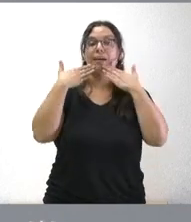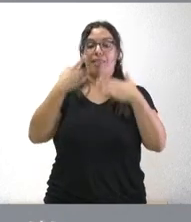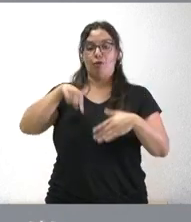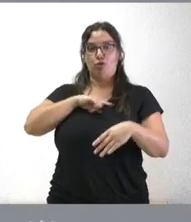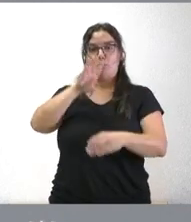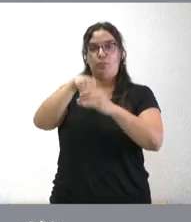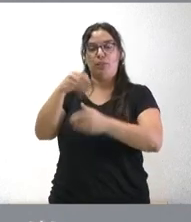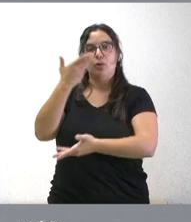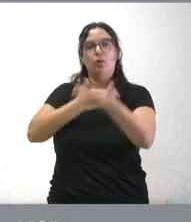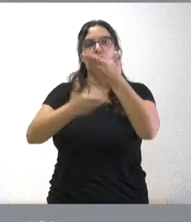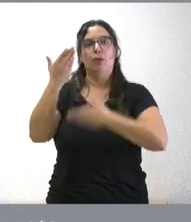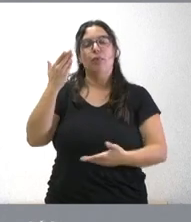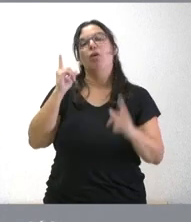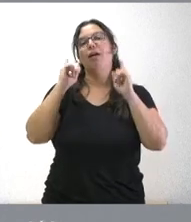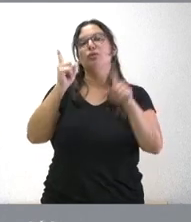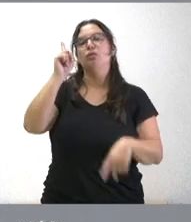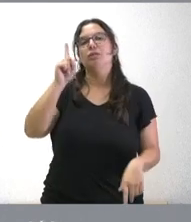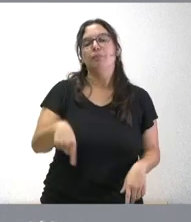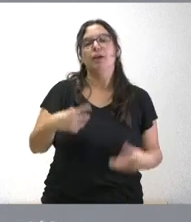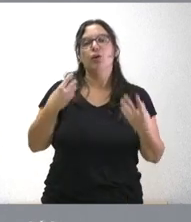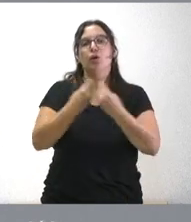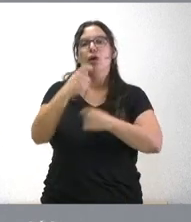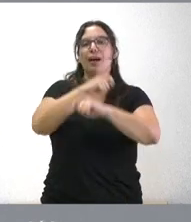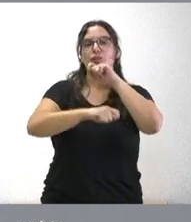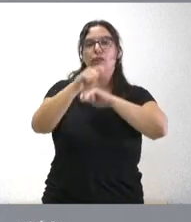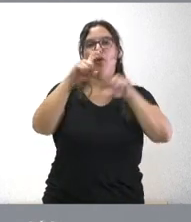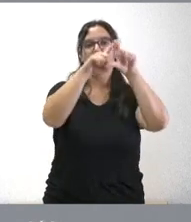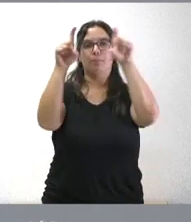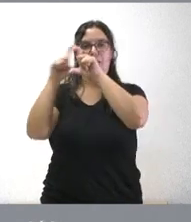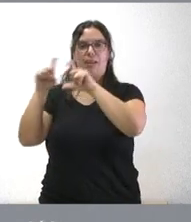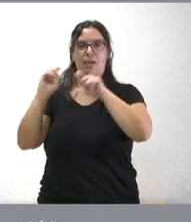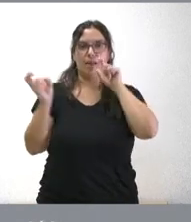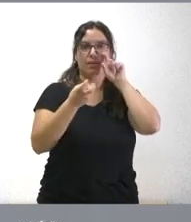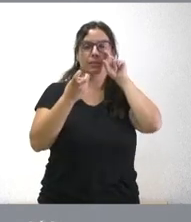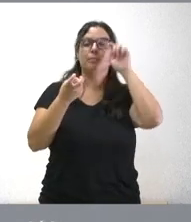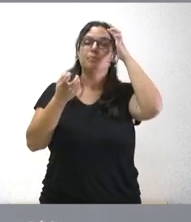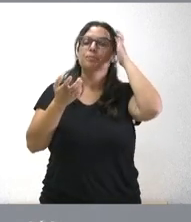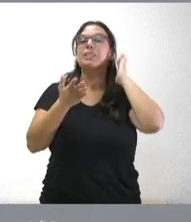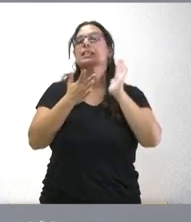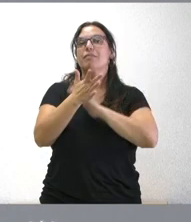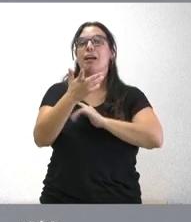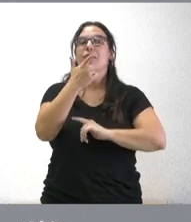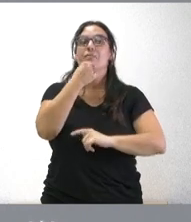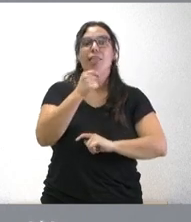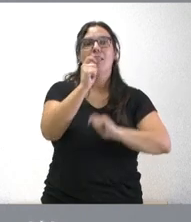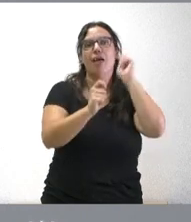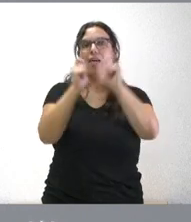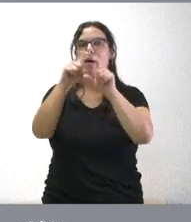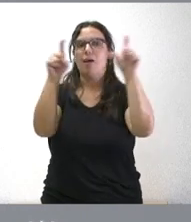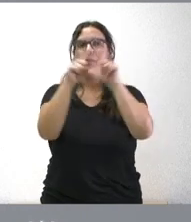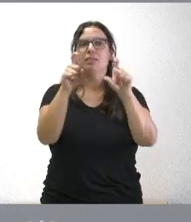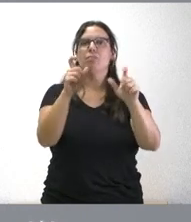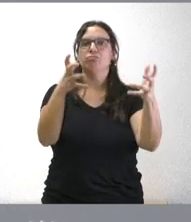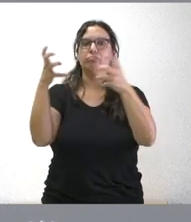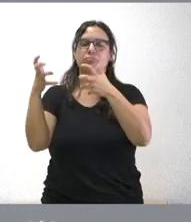y León y de colaboración en este caso también con asociaciones empresariales esto nos está permitiendo que muchas empresas de Castilla y León se beneficien de